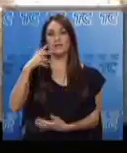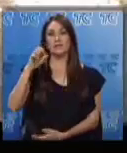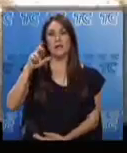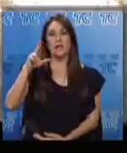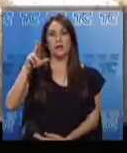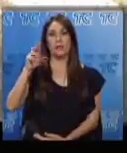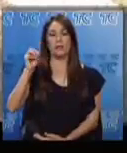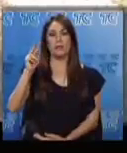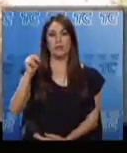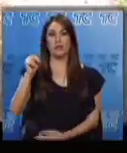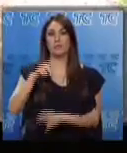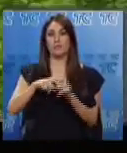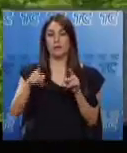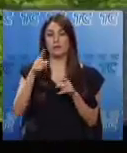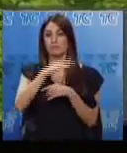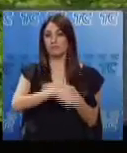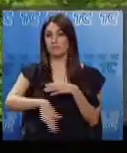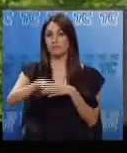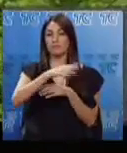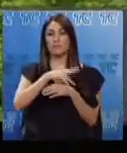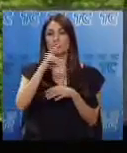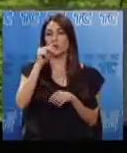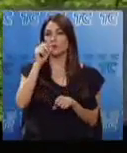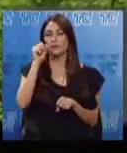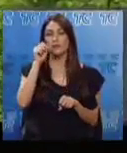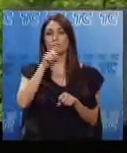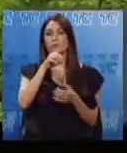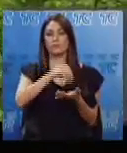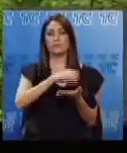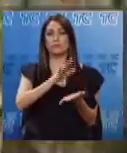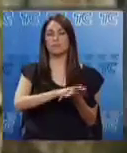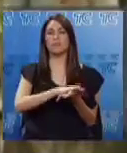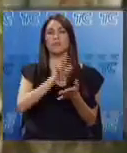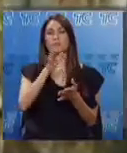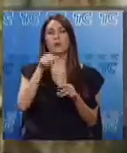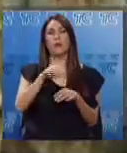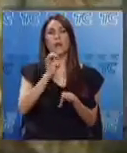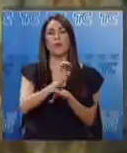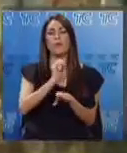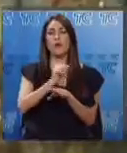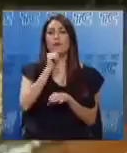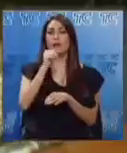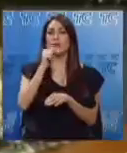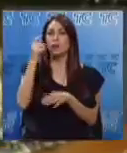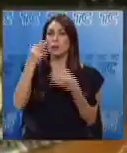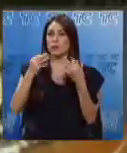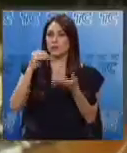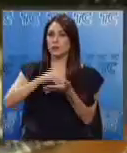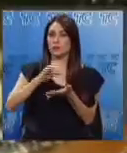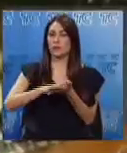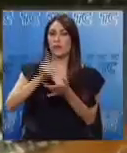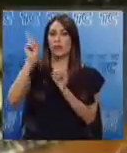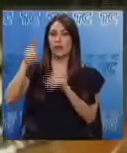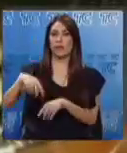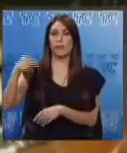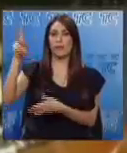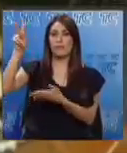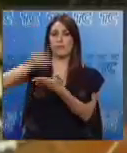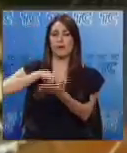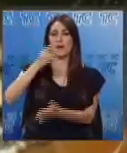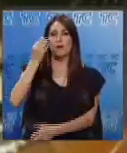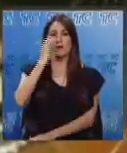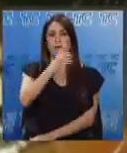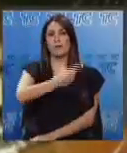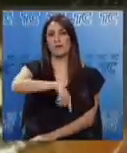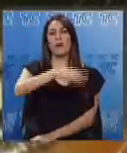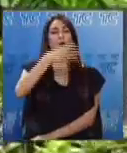rico emitida en el arbitraje no invalida la sentencia de una corte ecuatoriana que obliga a la petrolera a indemnizar poblaciones de